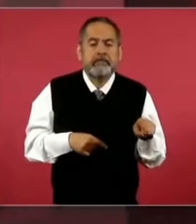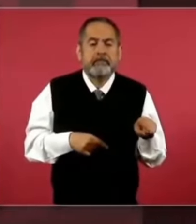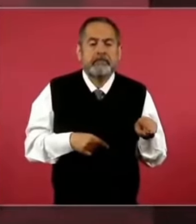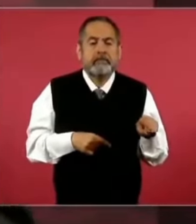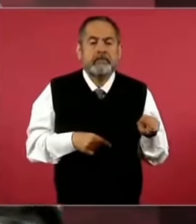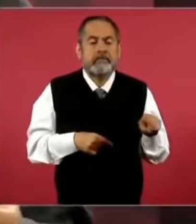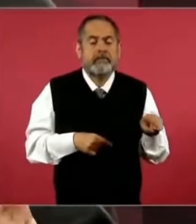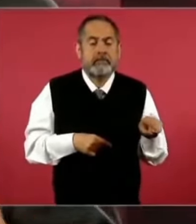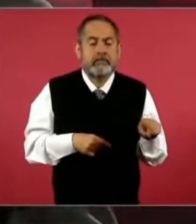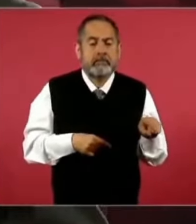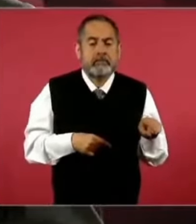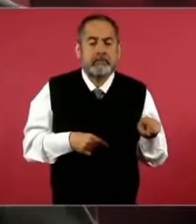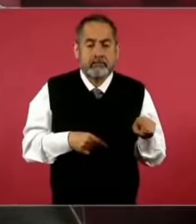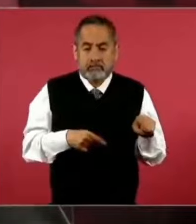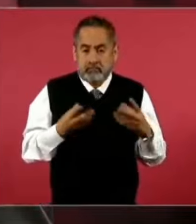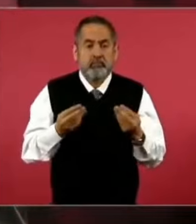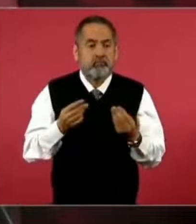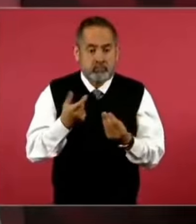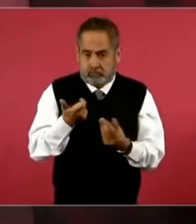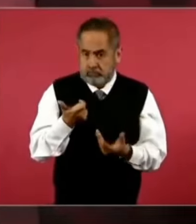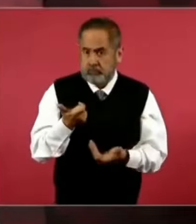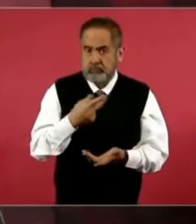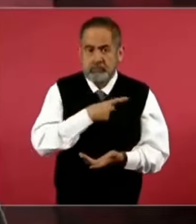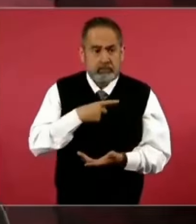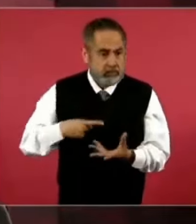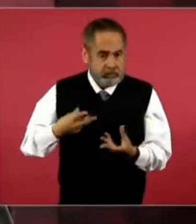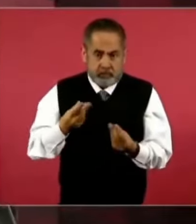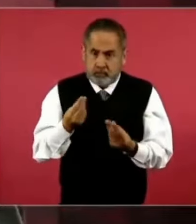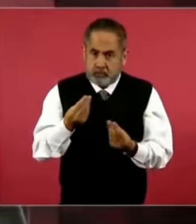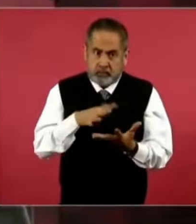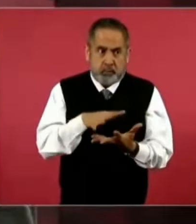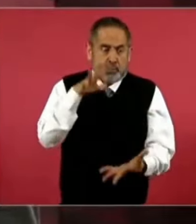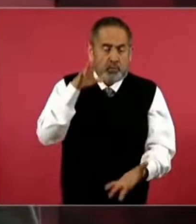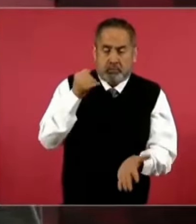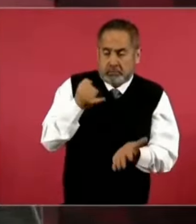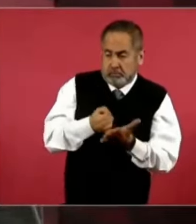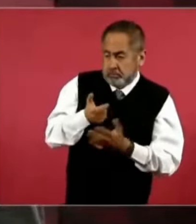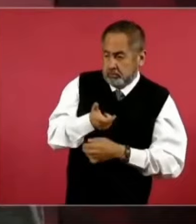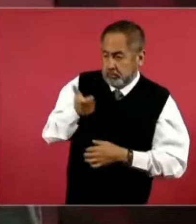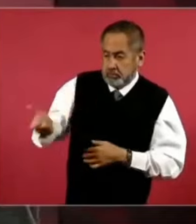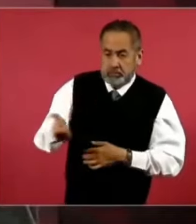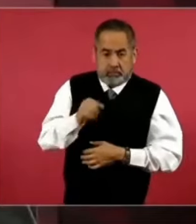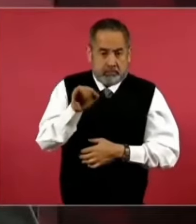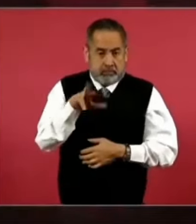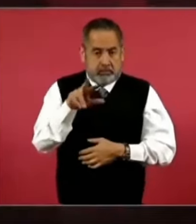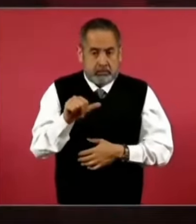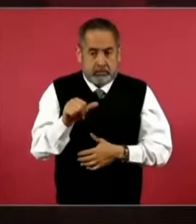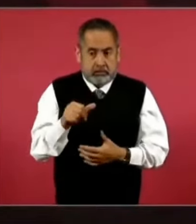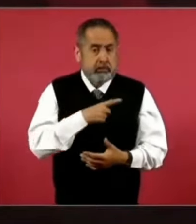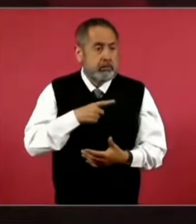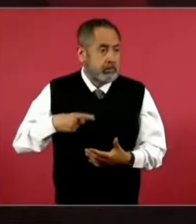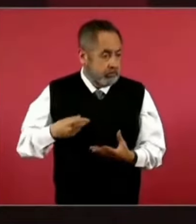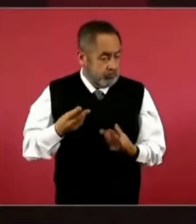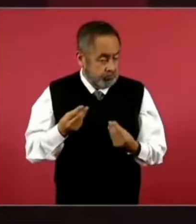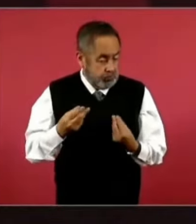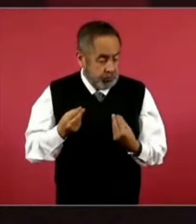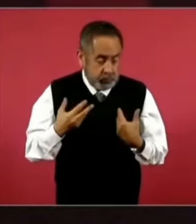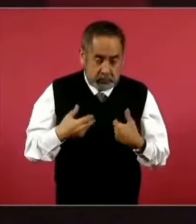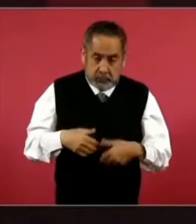es una cantidad considerable que se debe de pagar si se